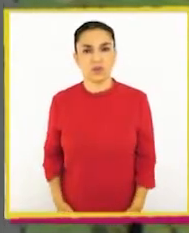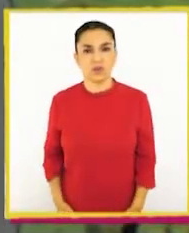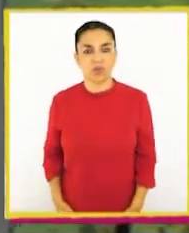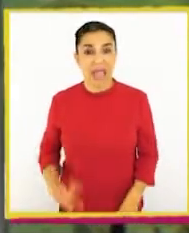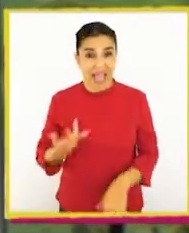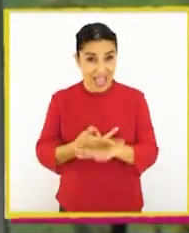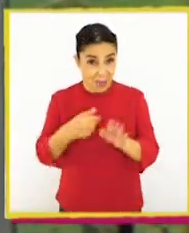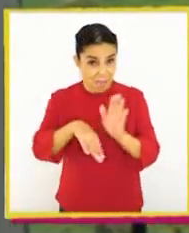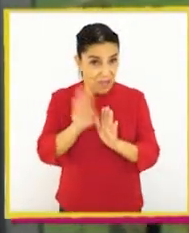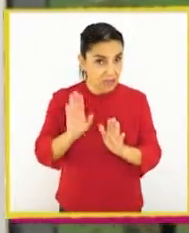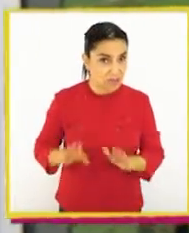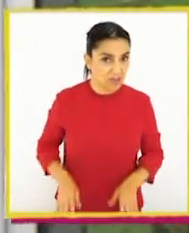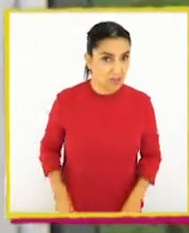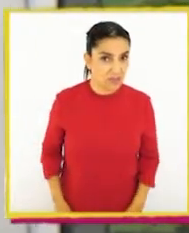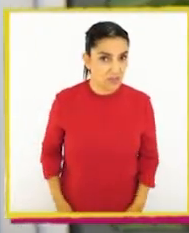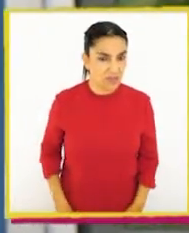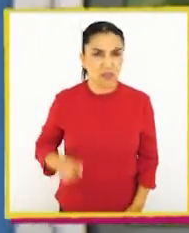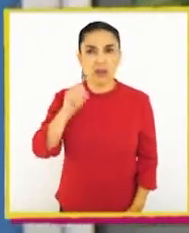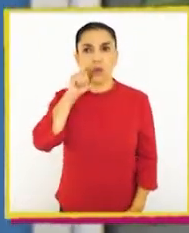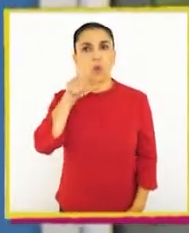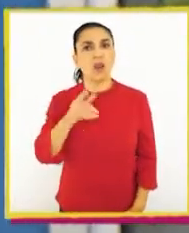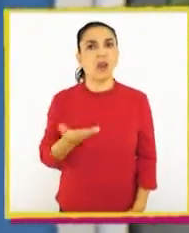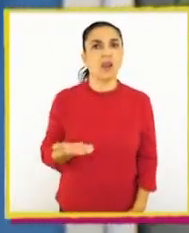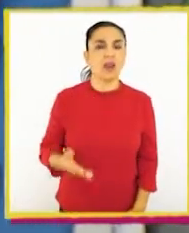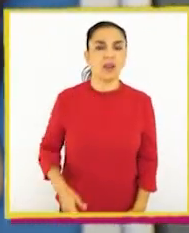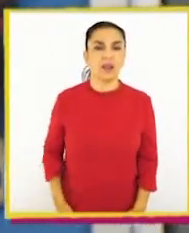Dicen que hay más. ¿Cuáles serán?